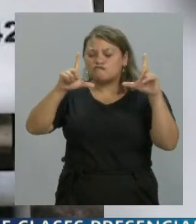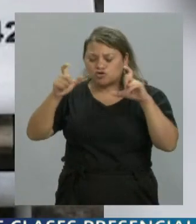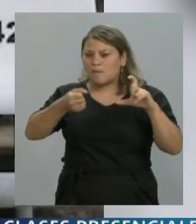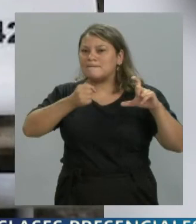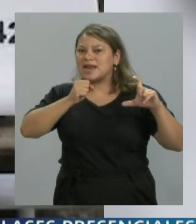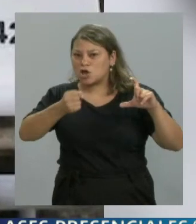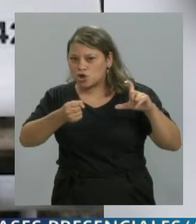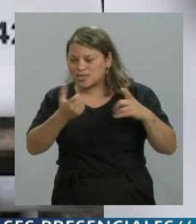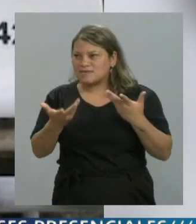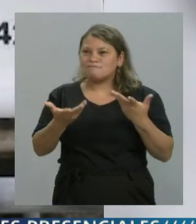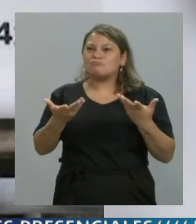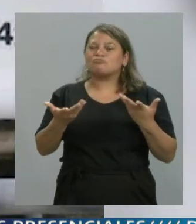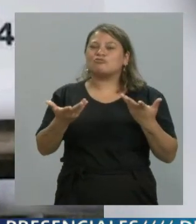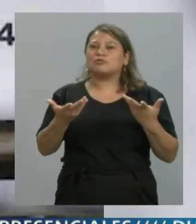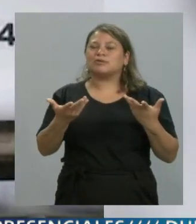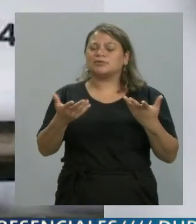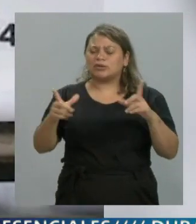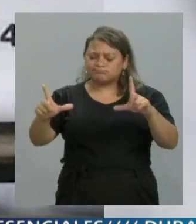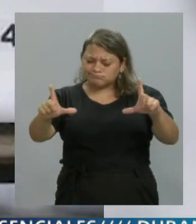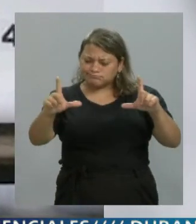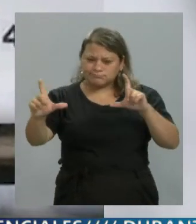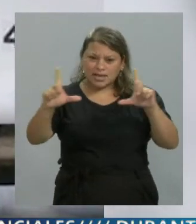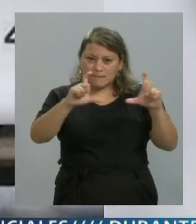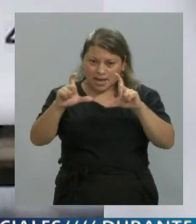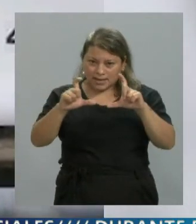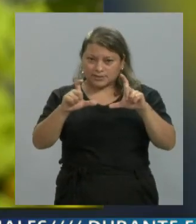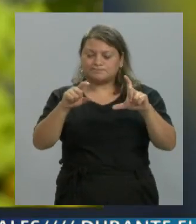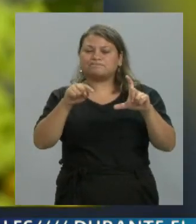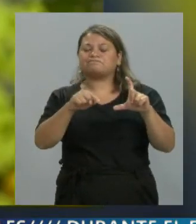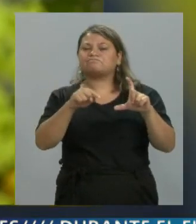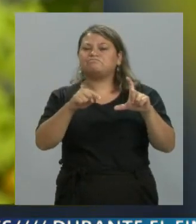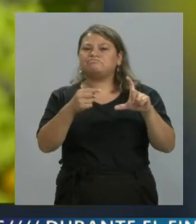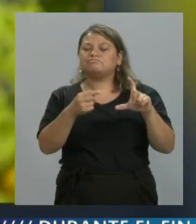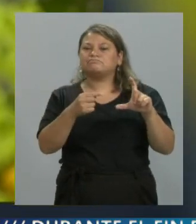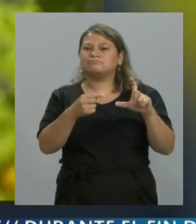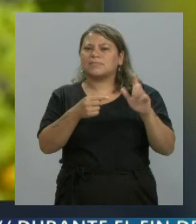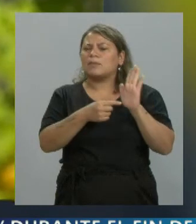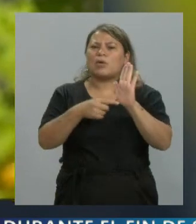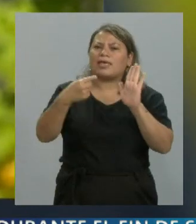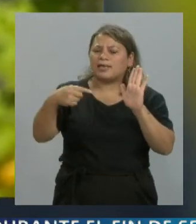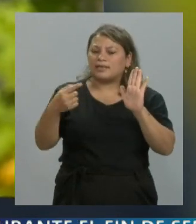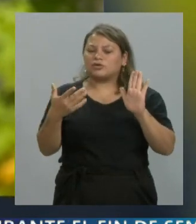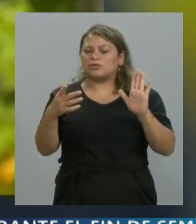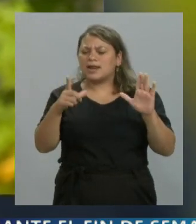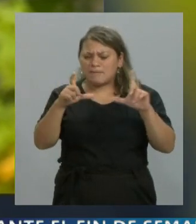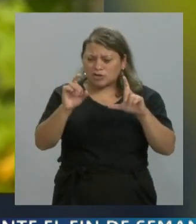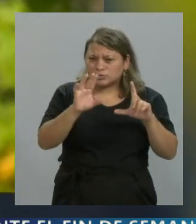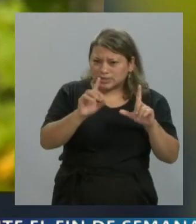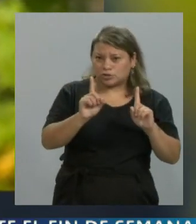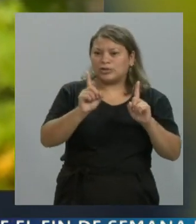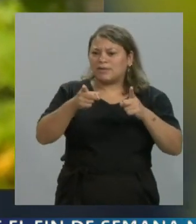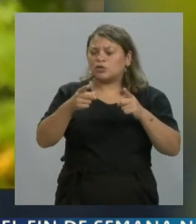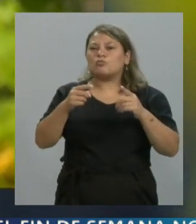se plasma en esa imagen, no solamente el hecho visual, sino también hay un